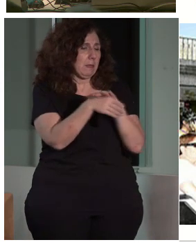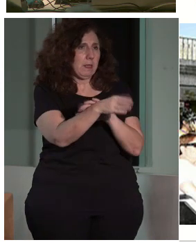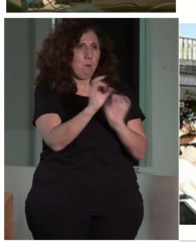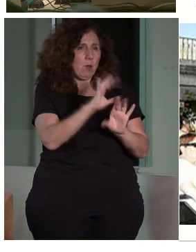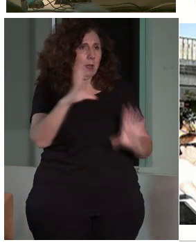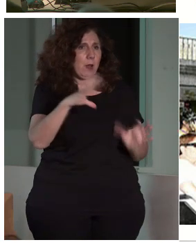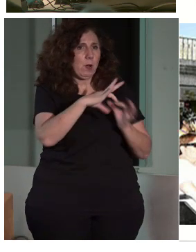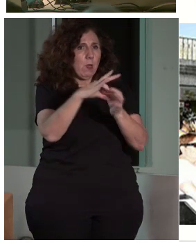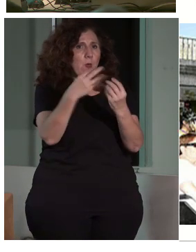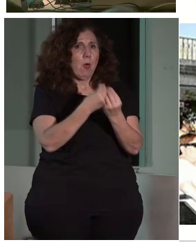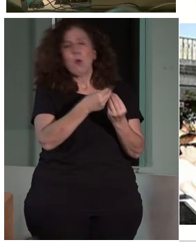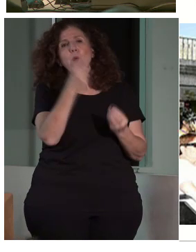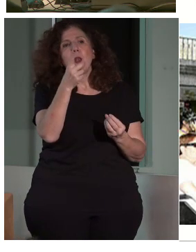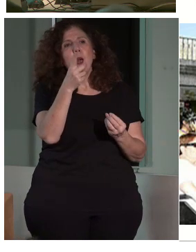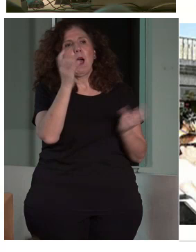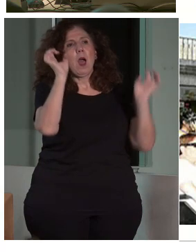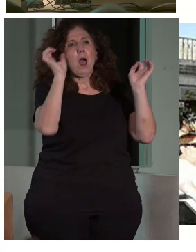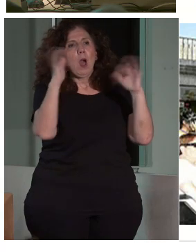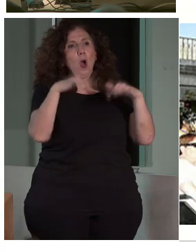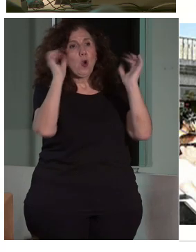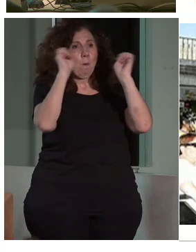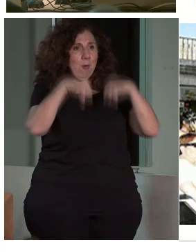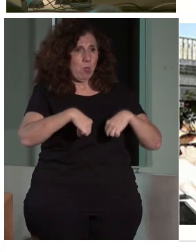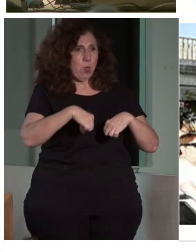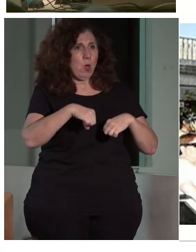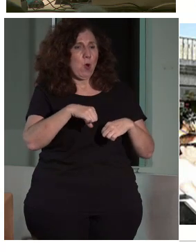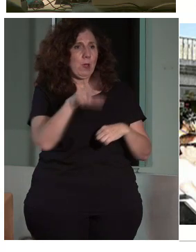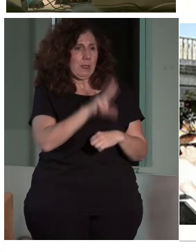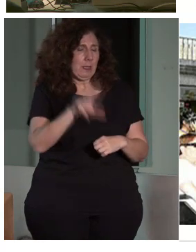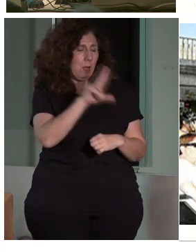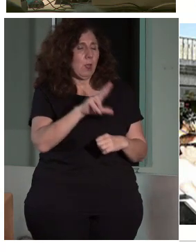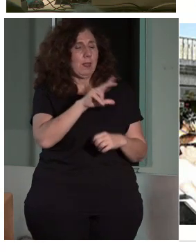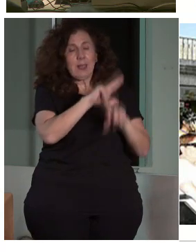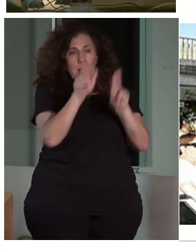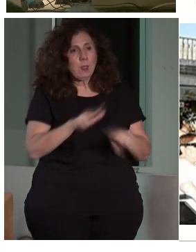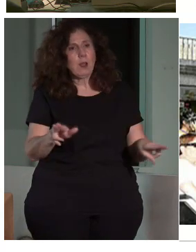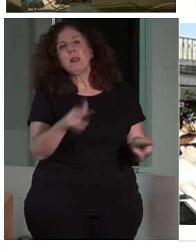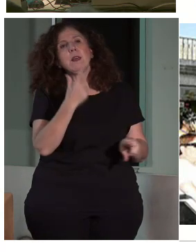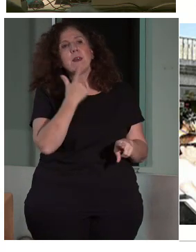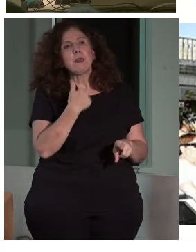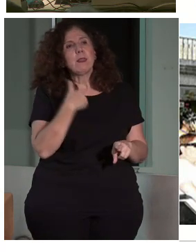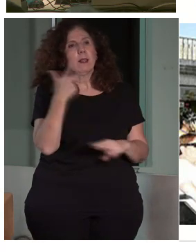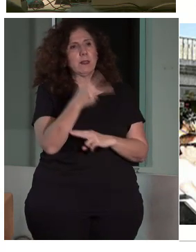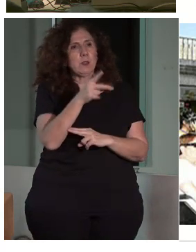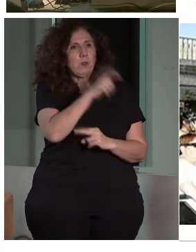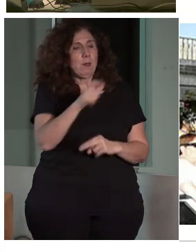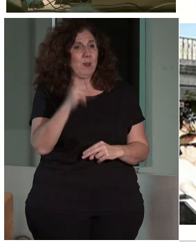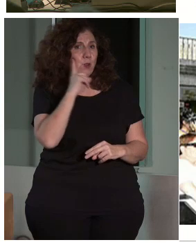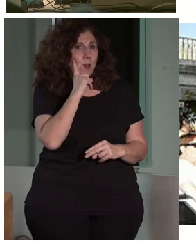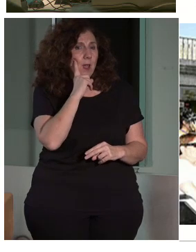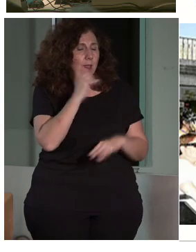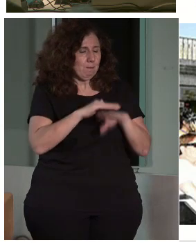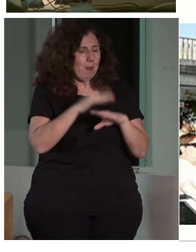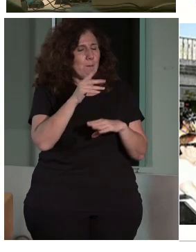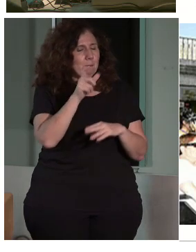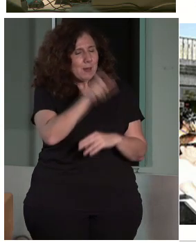legislación, que es la que habla, pues, de esa cualidad y hoy en día ese derecho que tienen las personas, pero esa